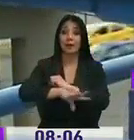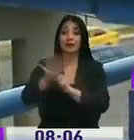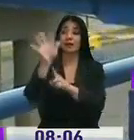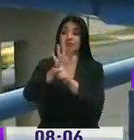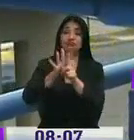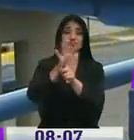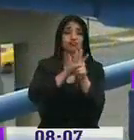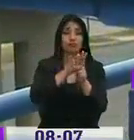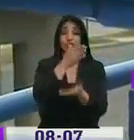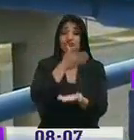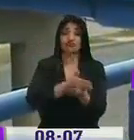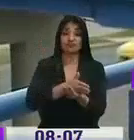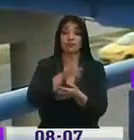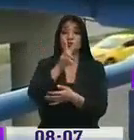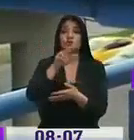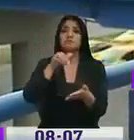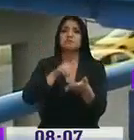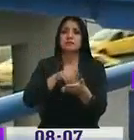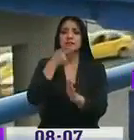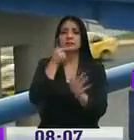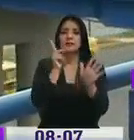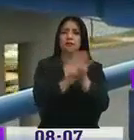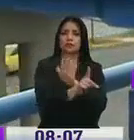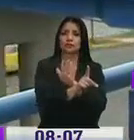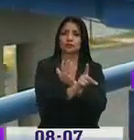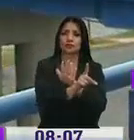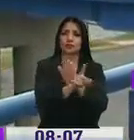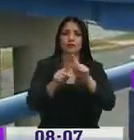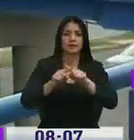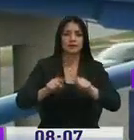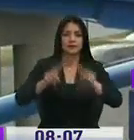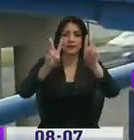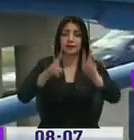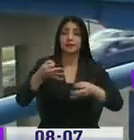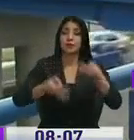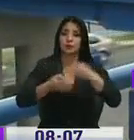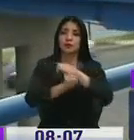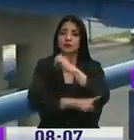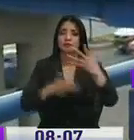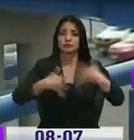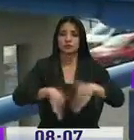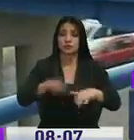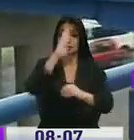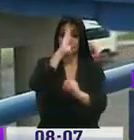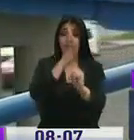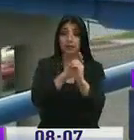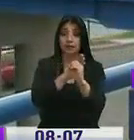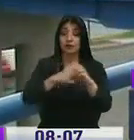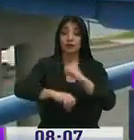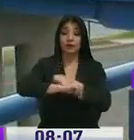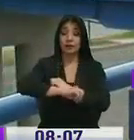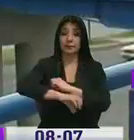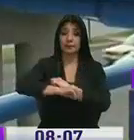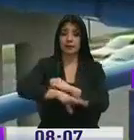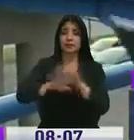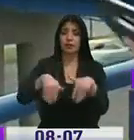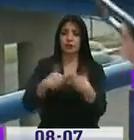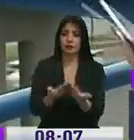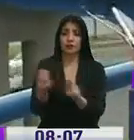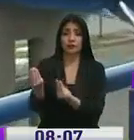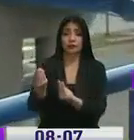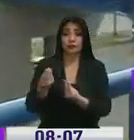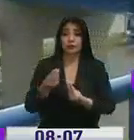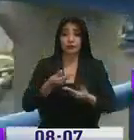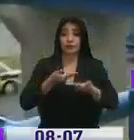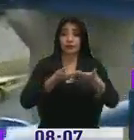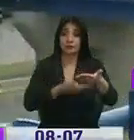acoso alrededor de 2.000 denuncias, de las cuales varias han sido judicializadas. El objetivo de esta vez es porlocar la información a través de